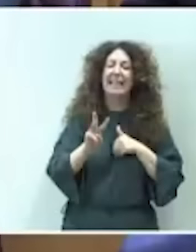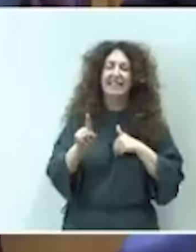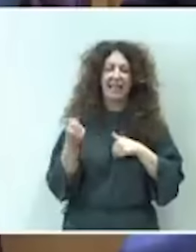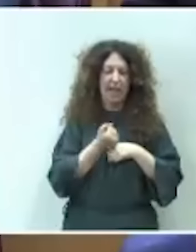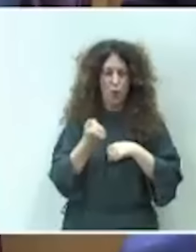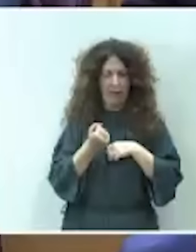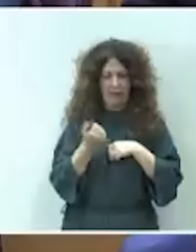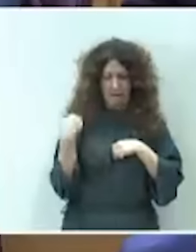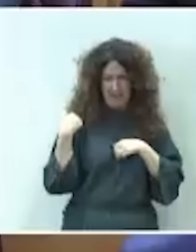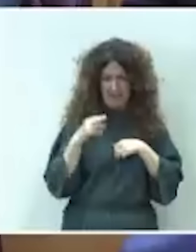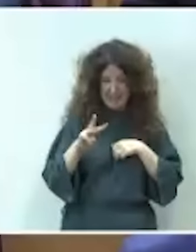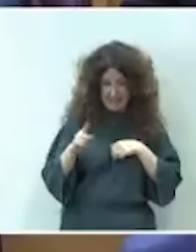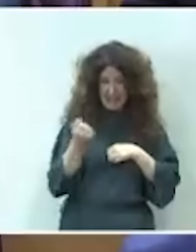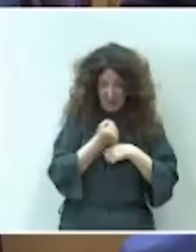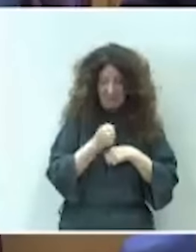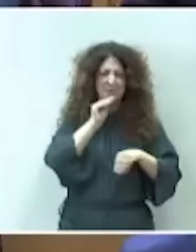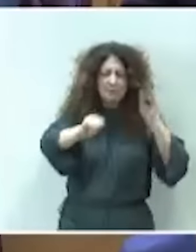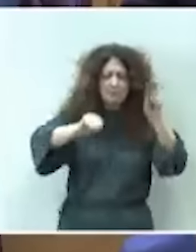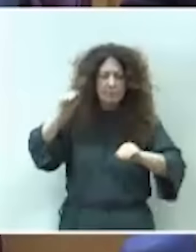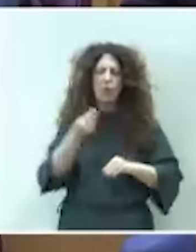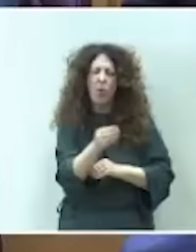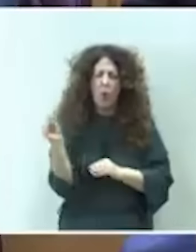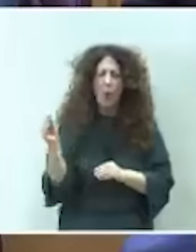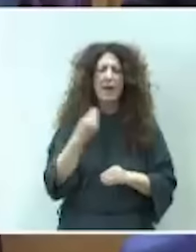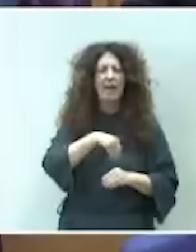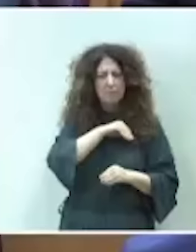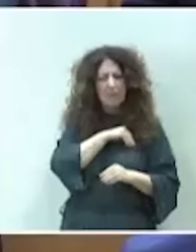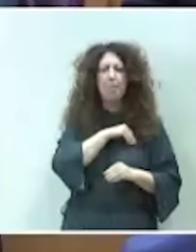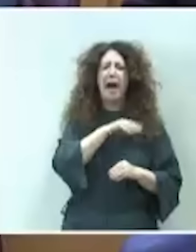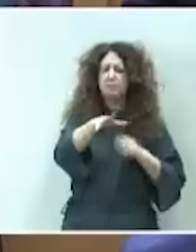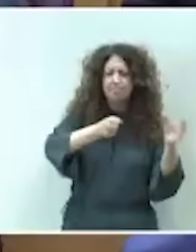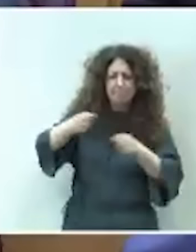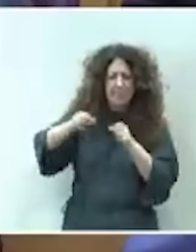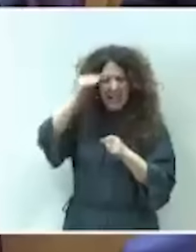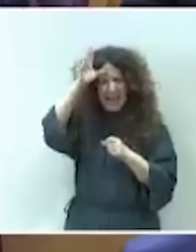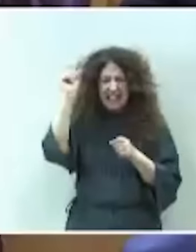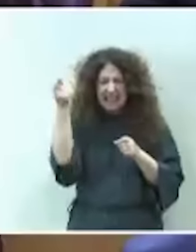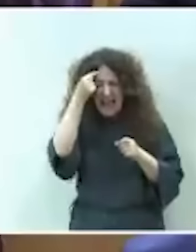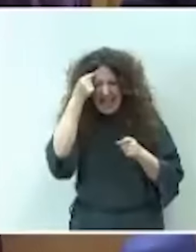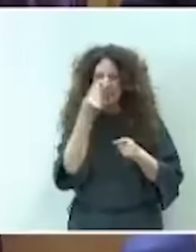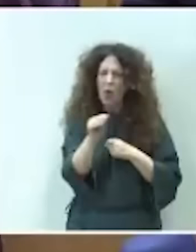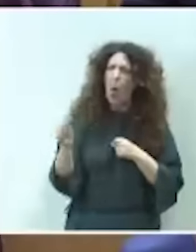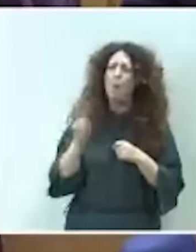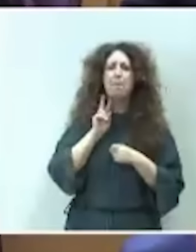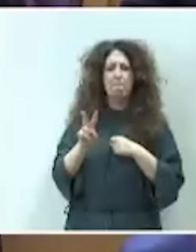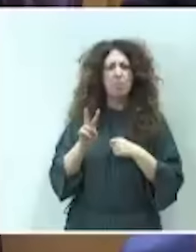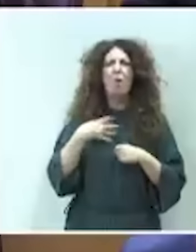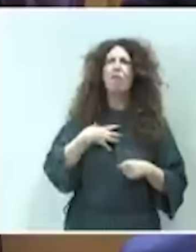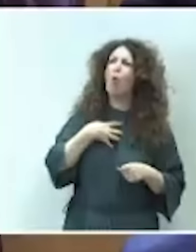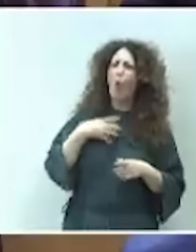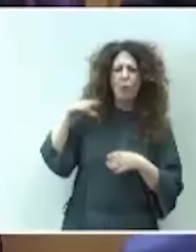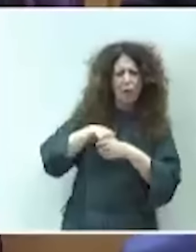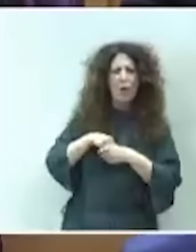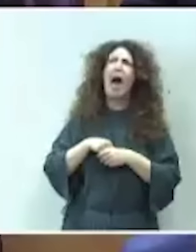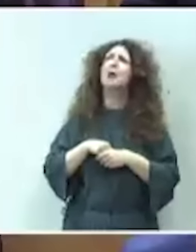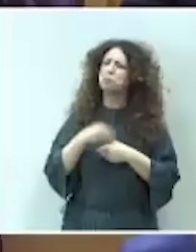apelaban a estos jóvenes españoles a la recepción del talento joven para que hiciesen de la función pública un proyecto de vida. ¿Qué pasó? Que,